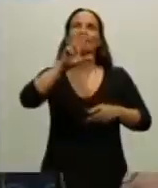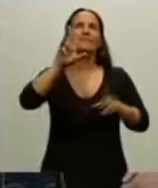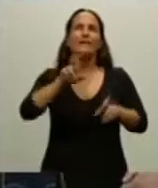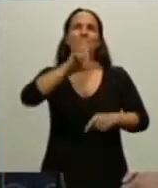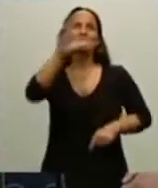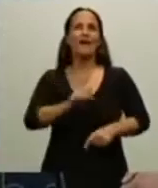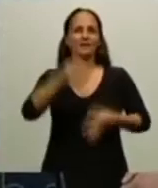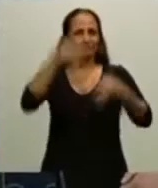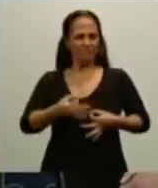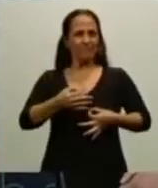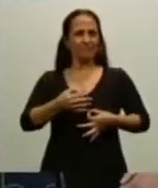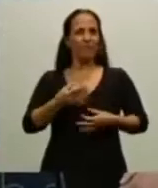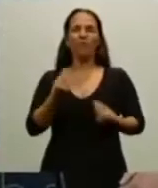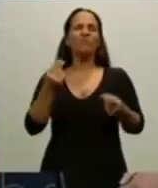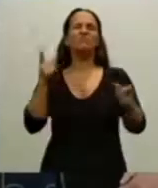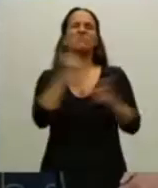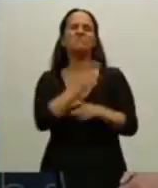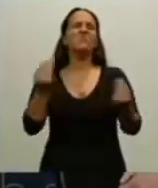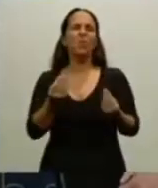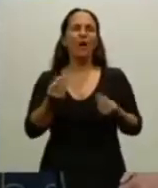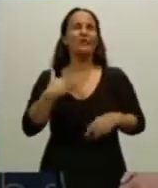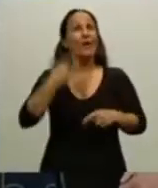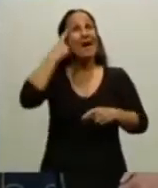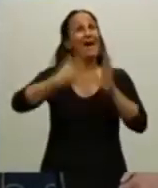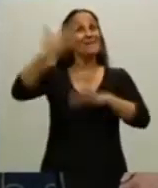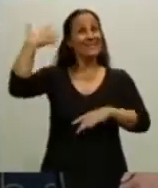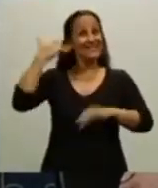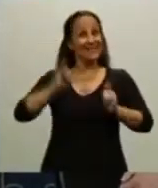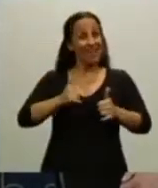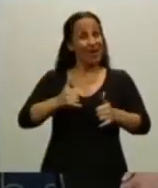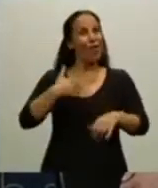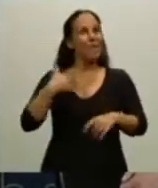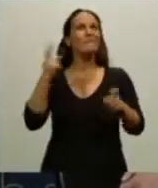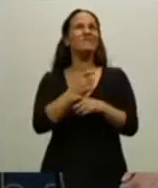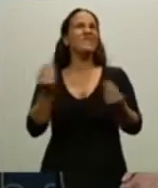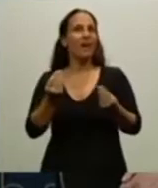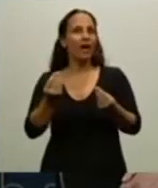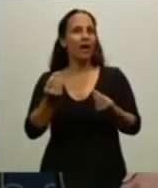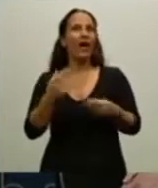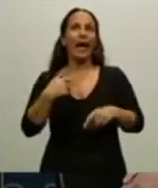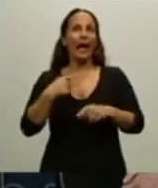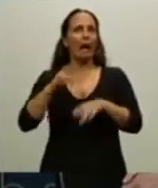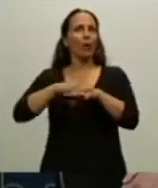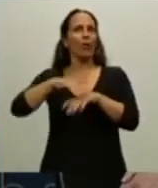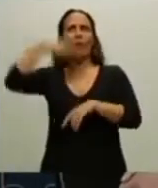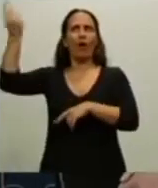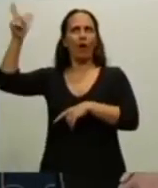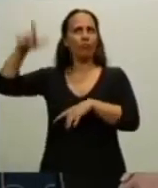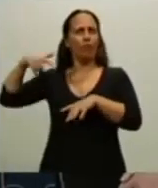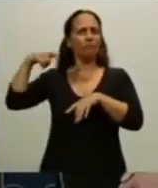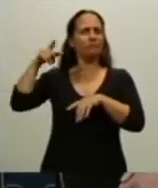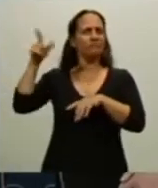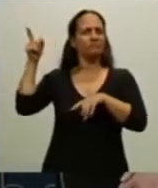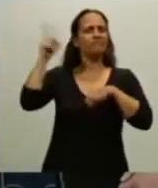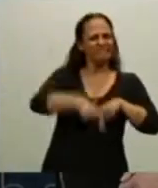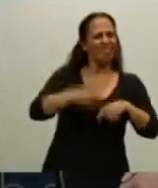no han sido, como pensaba yo desde joven, que han venido desde afuera, al contrario.